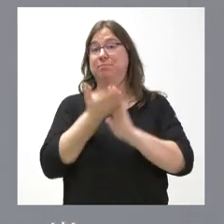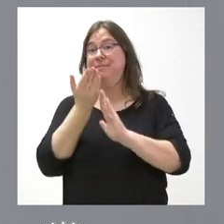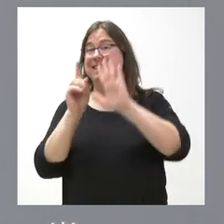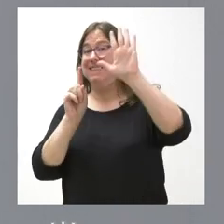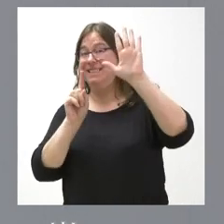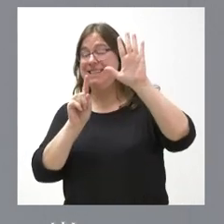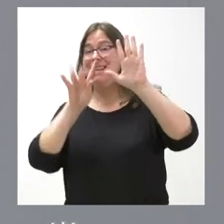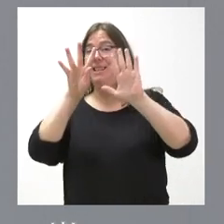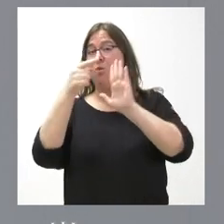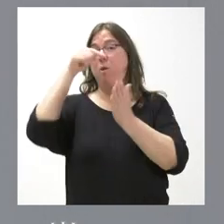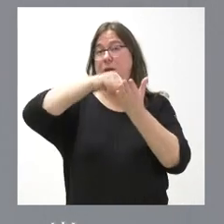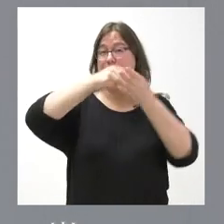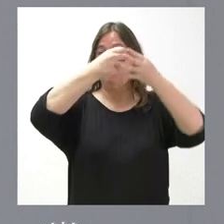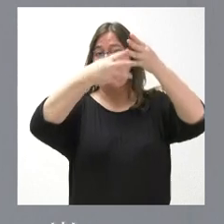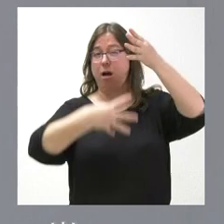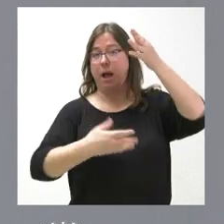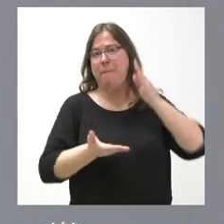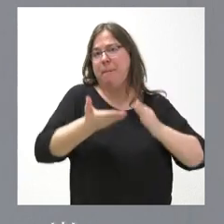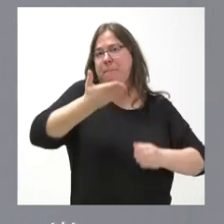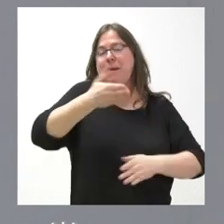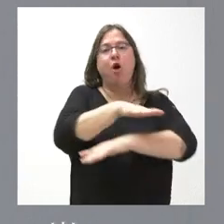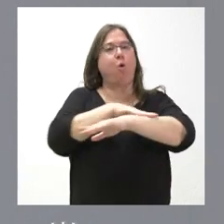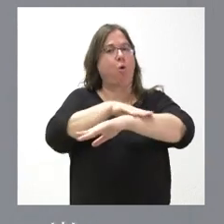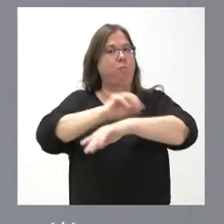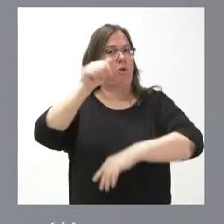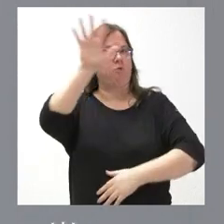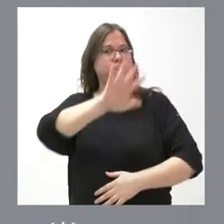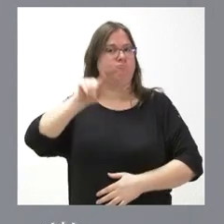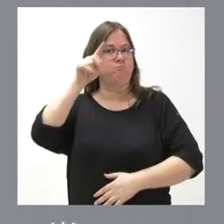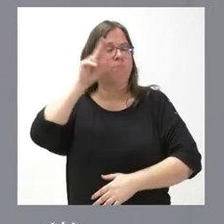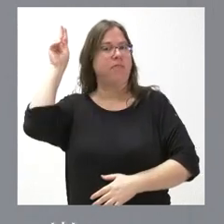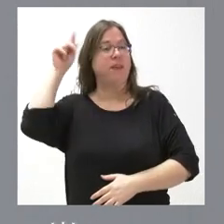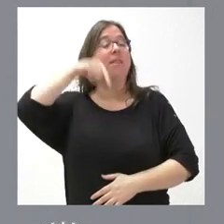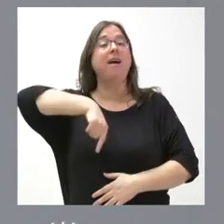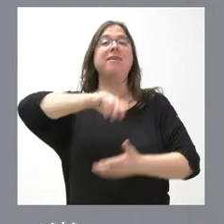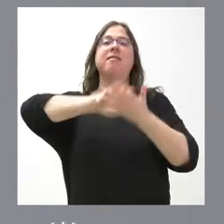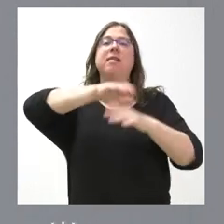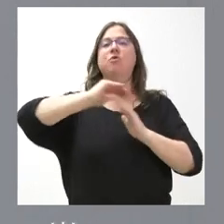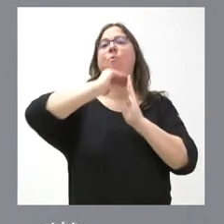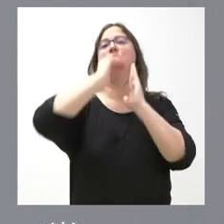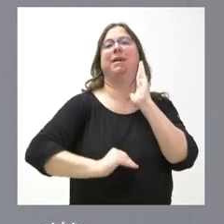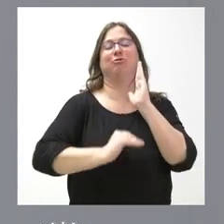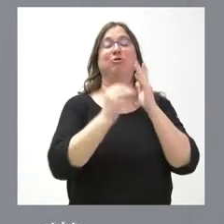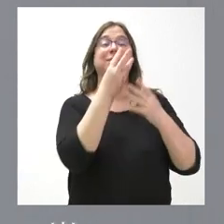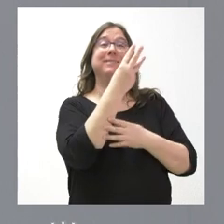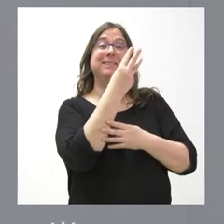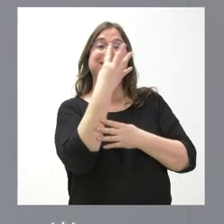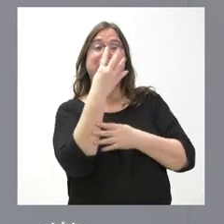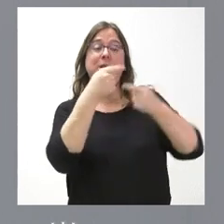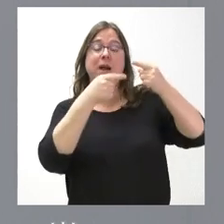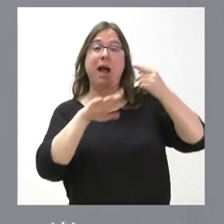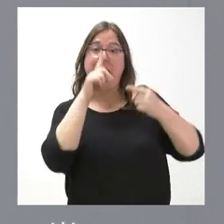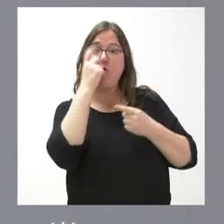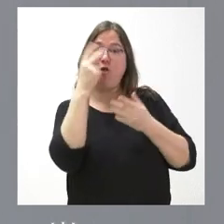tributos por parte del Gobierno, en Castilla y León hemos rebajado 34 tributos desde el año 2019.